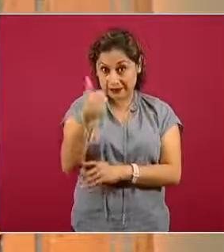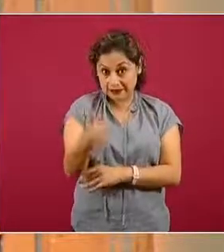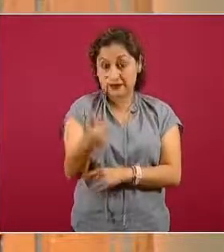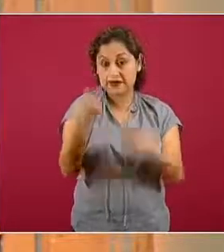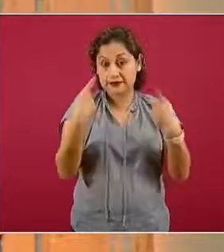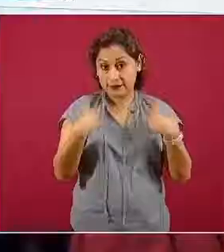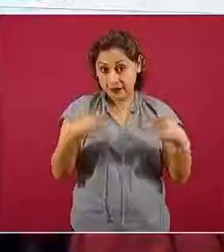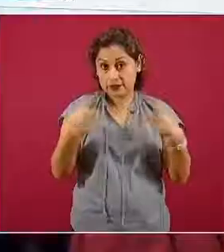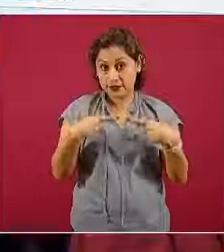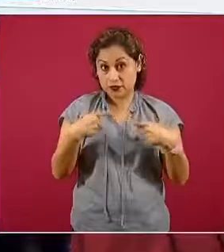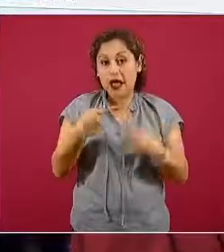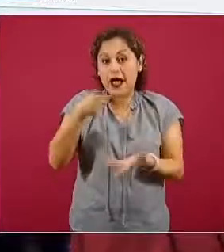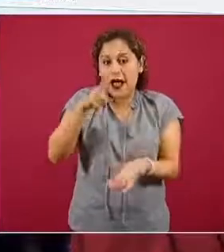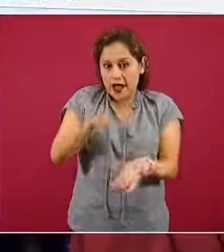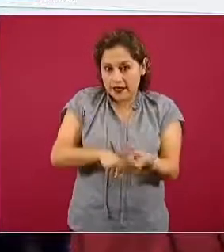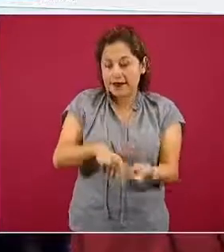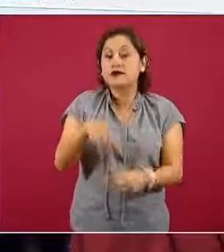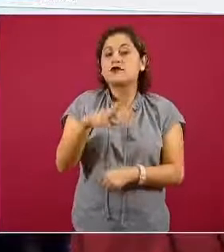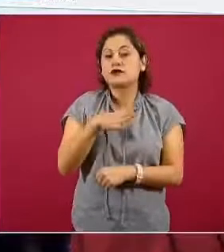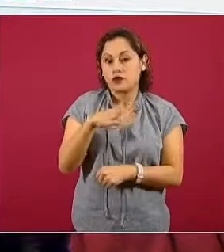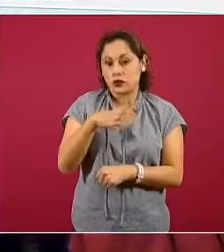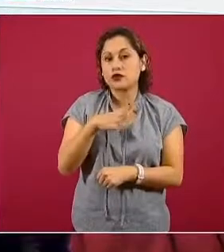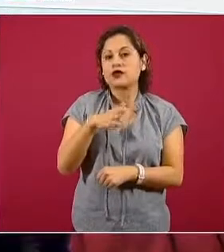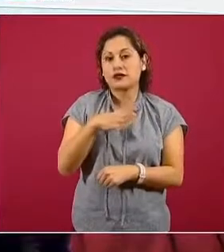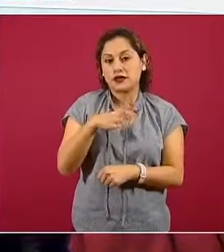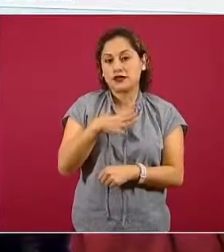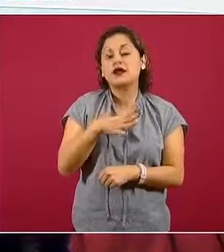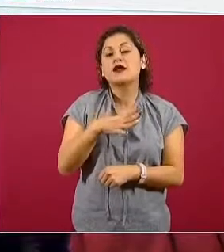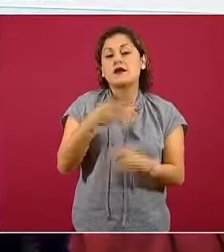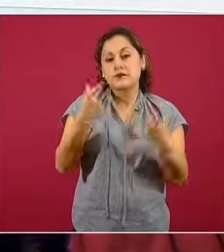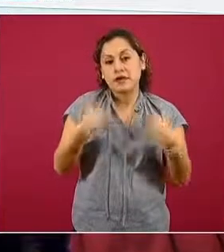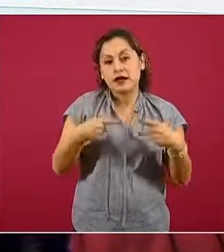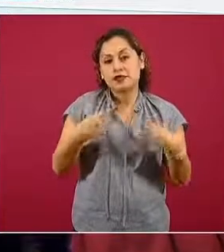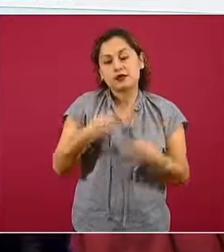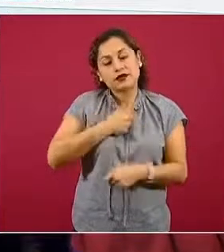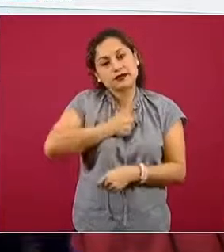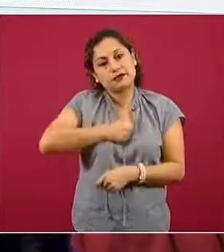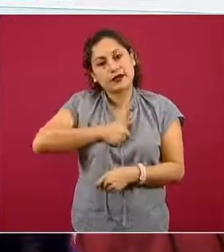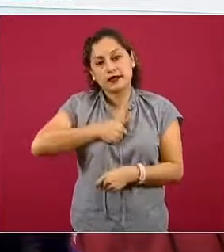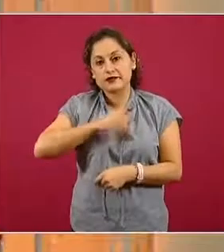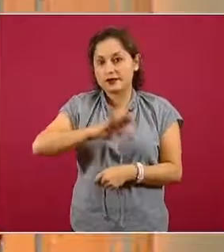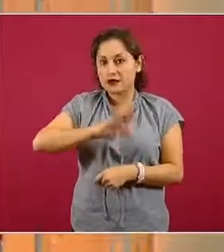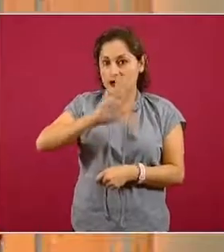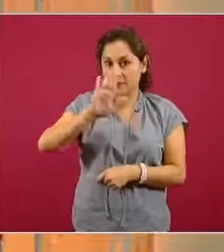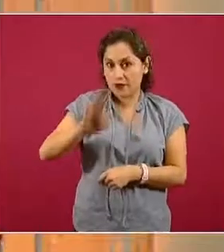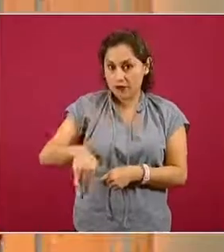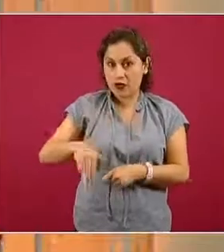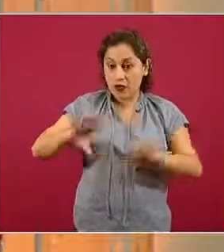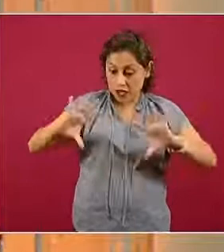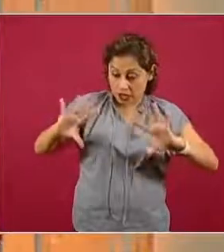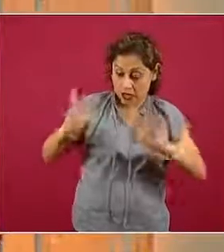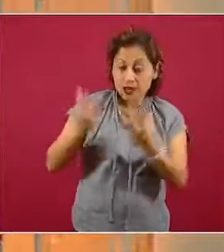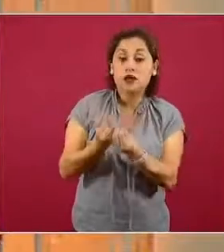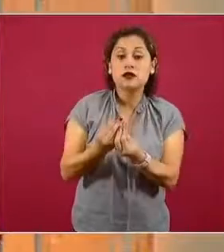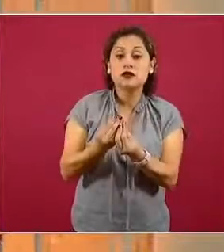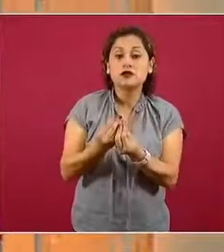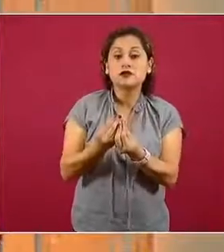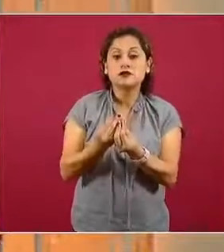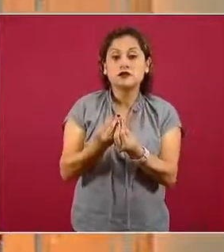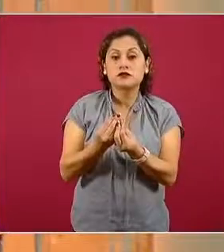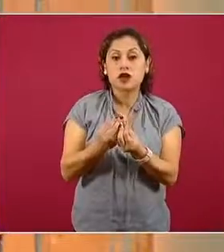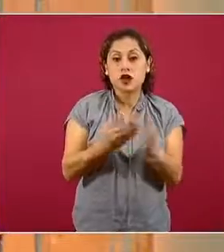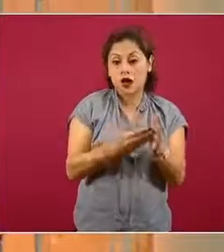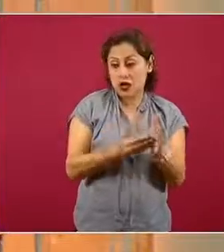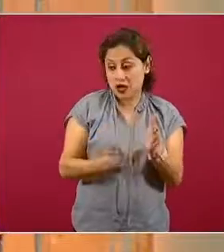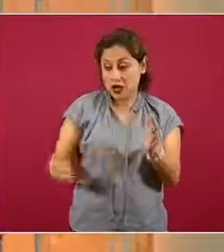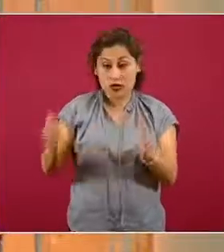entre las cuales también se encuentran las lamentables defunciones que para el día de hoy suman en todo el